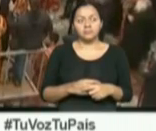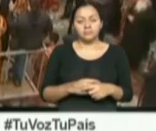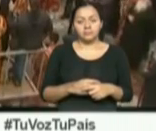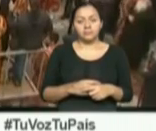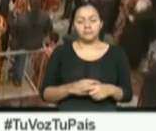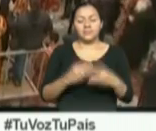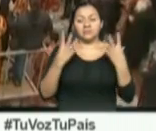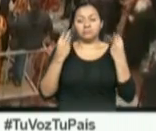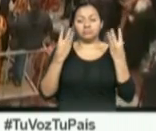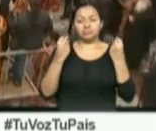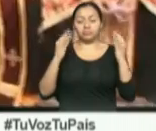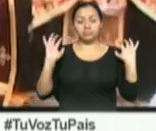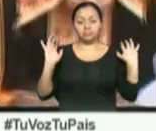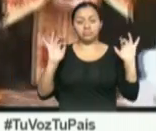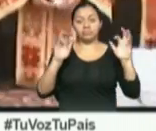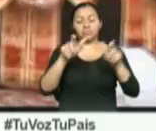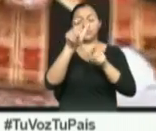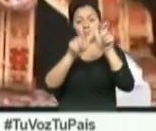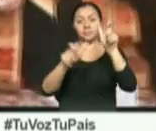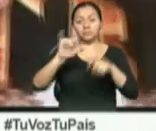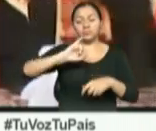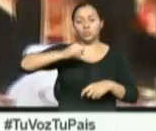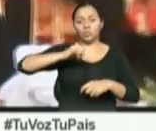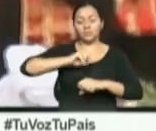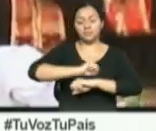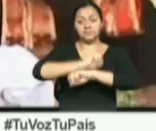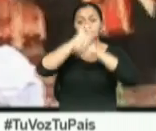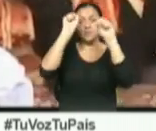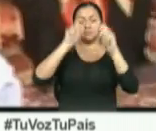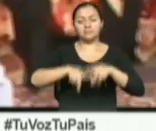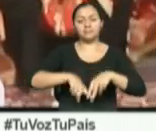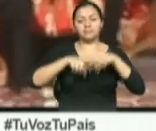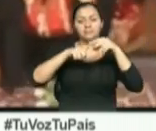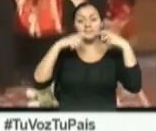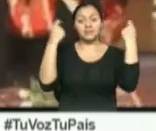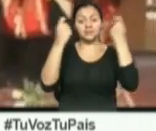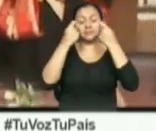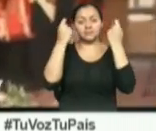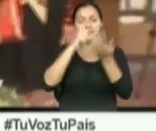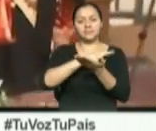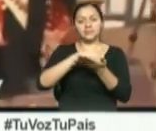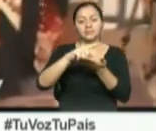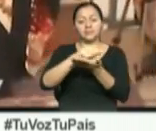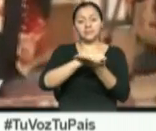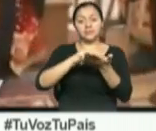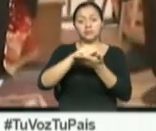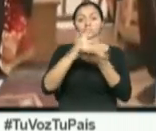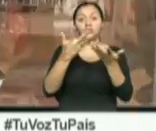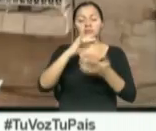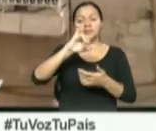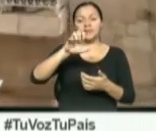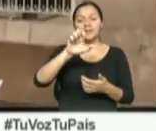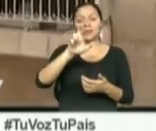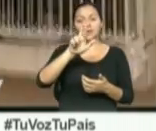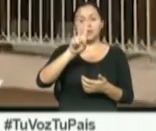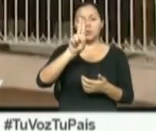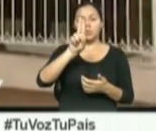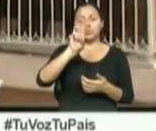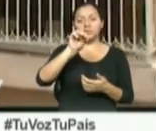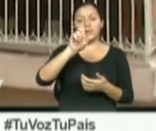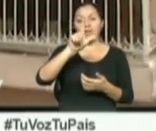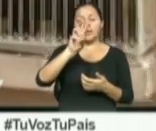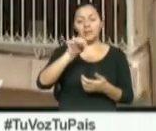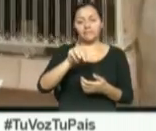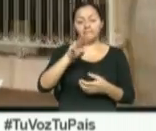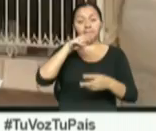Cientos de personas asistieron este jueves por la mañana al inicio de las celebraciones de la Semana Santa en Jerusalén. El patriarca Teófilo